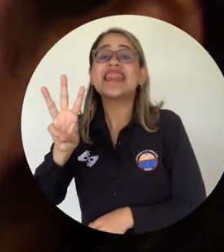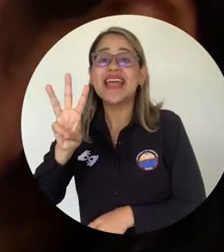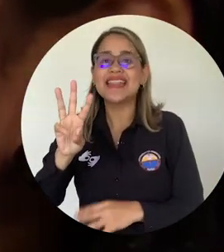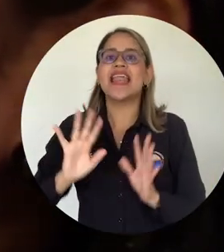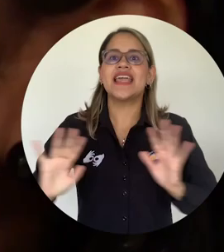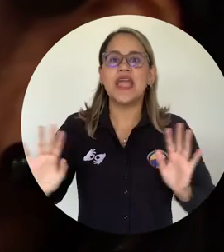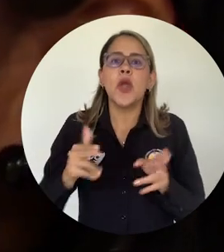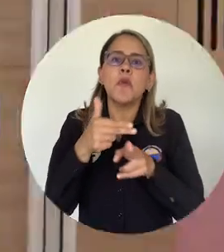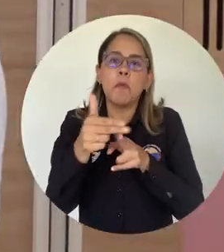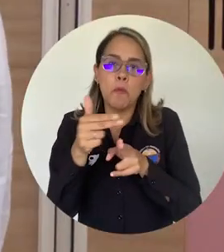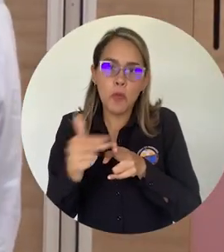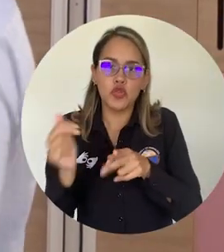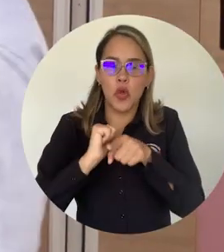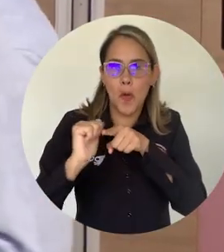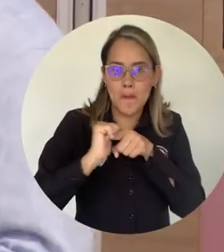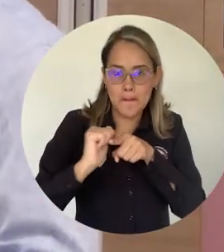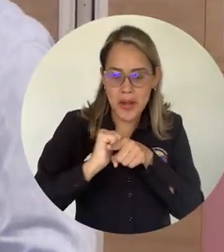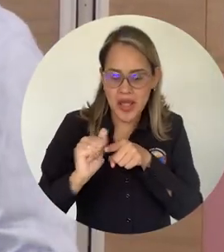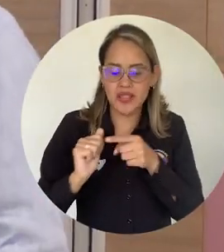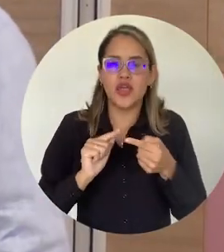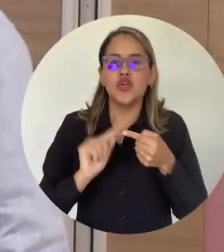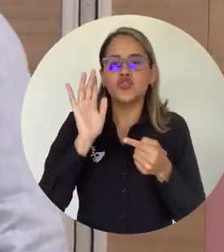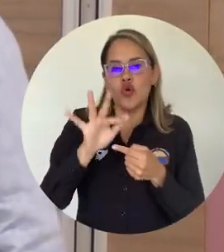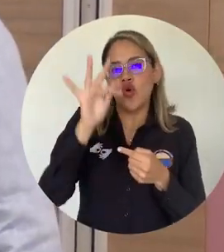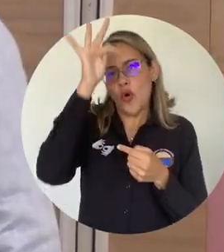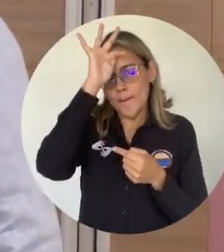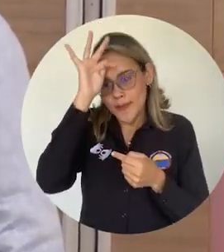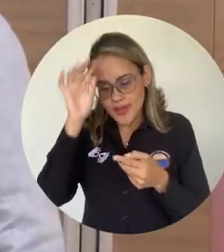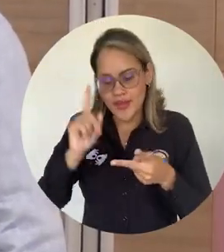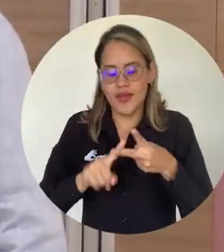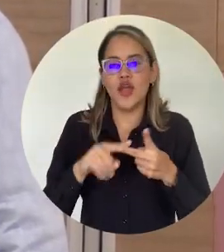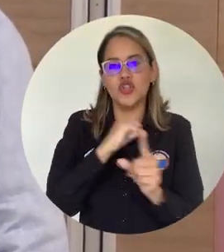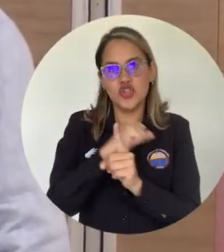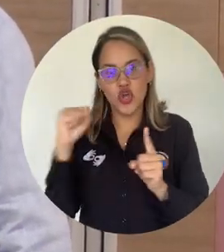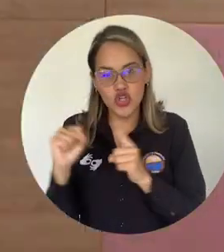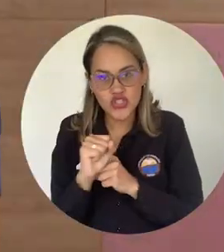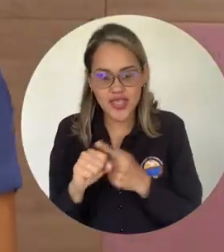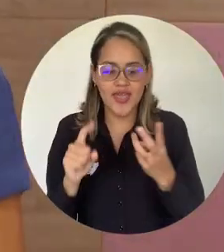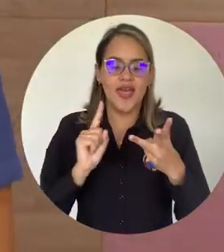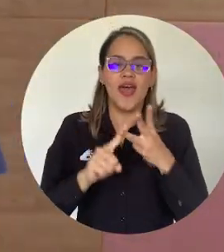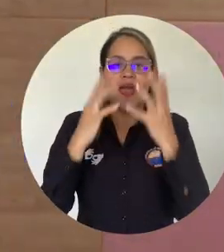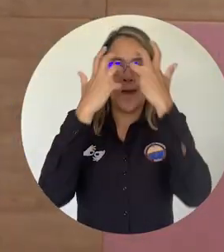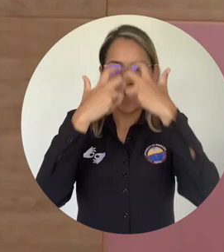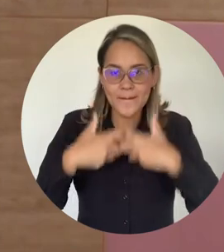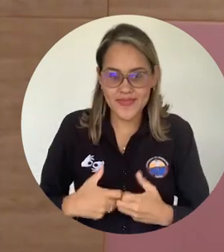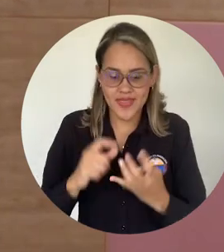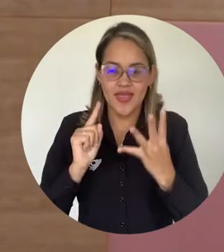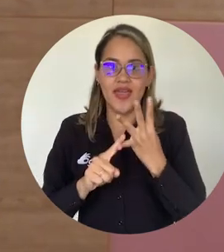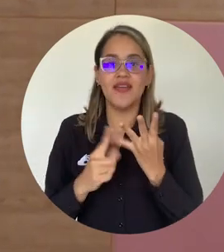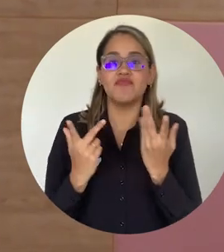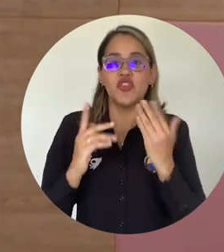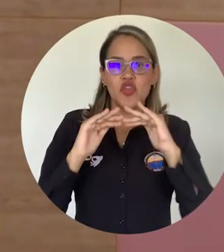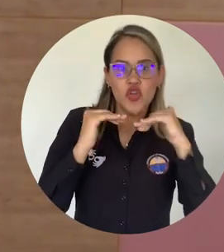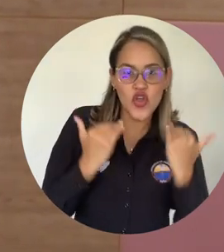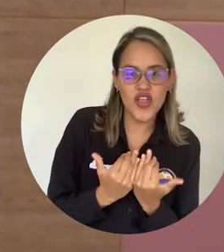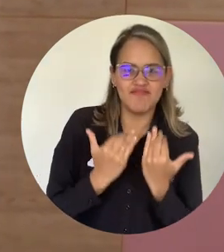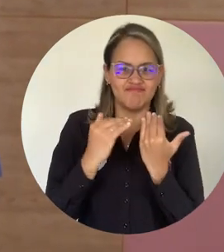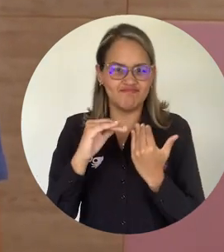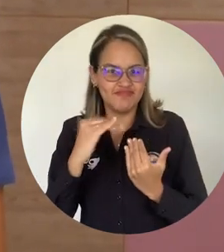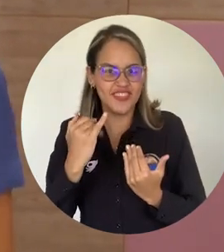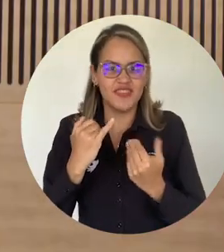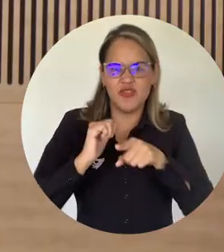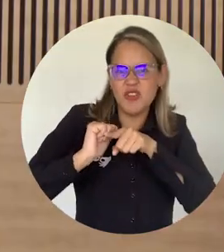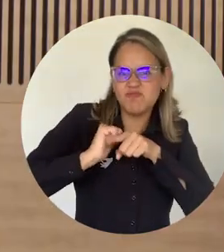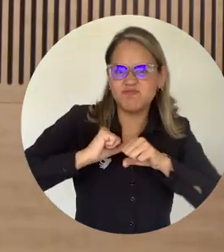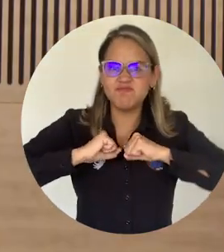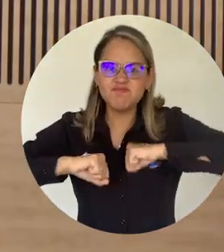profesionales en el área clínica, social, educativa y organizacional de distintas instituciones del país y que demostraran su formación humana y de alta